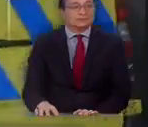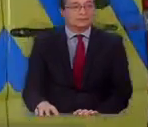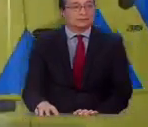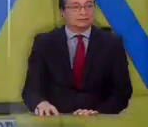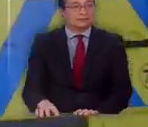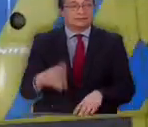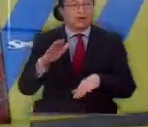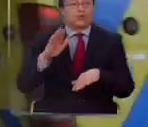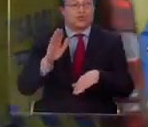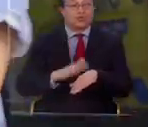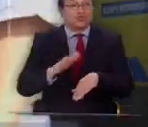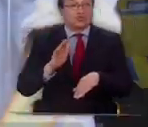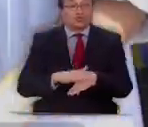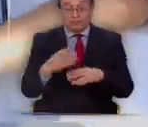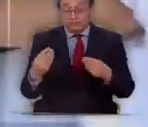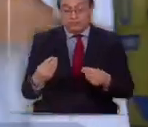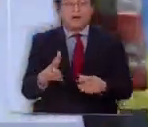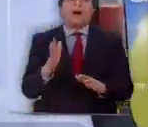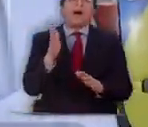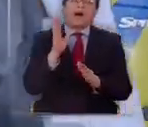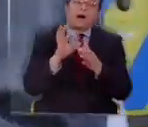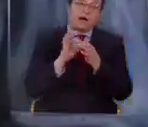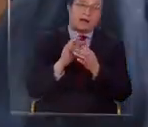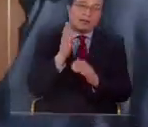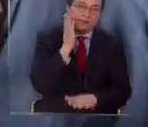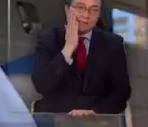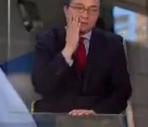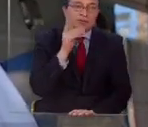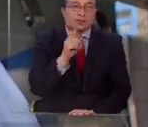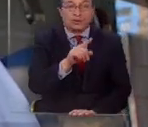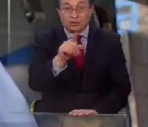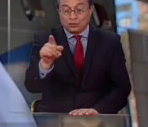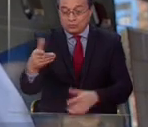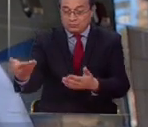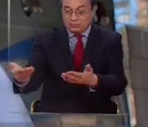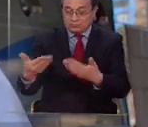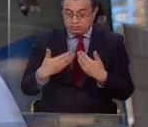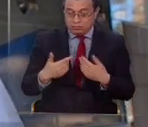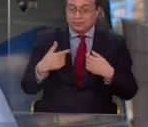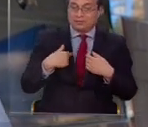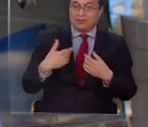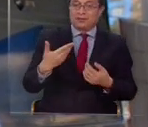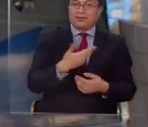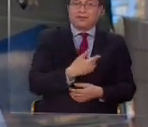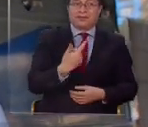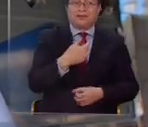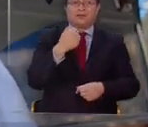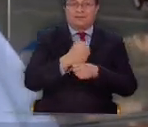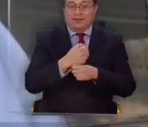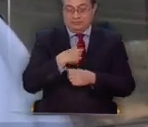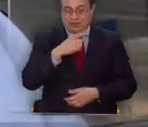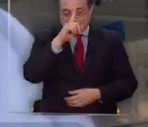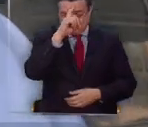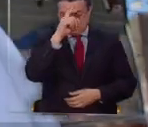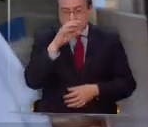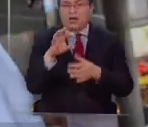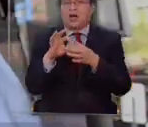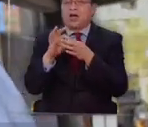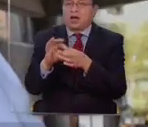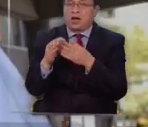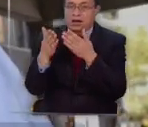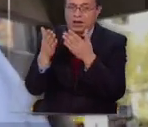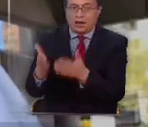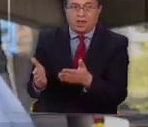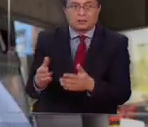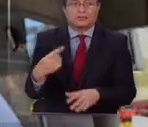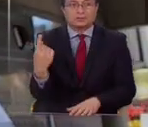Están calentitas por si acá, ¿eh? Muy amables. Lo que hacen ustedes en darnos un aliciente a la gente de salud, se les agradece mucho.